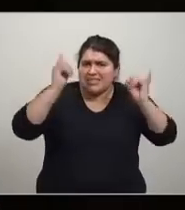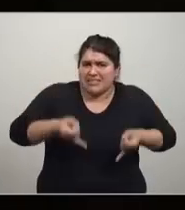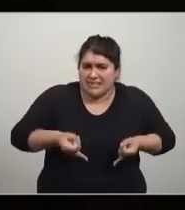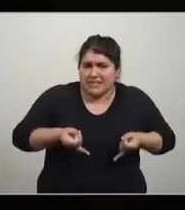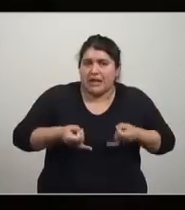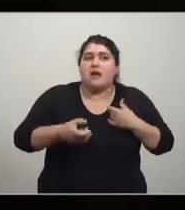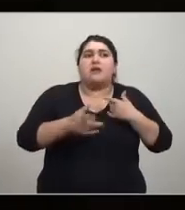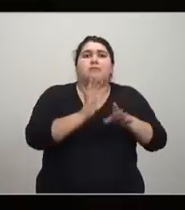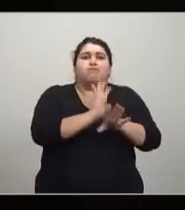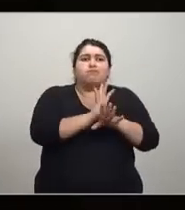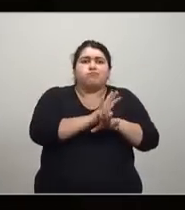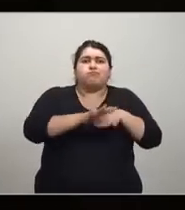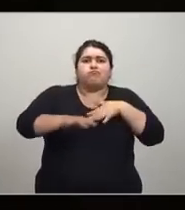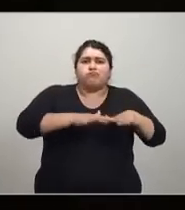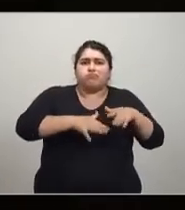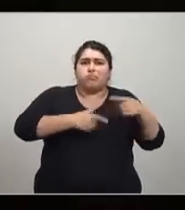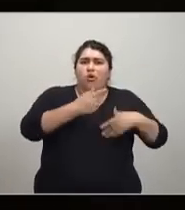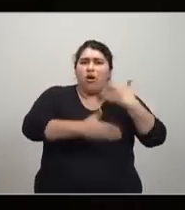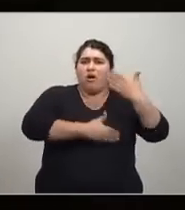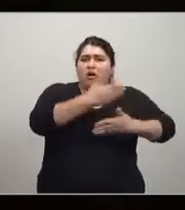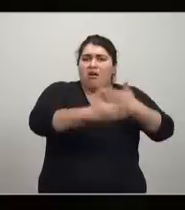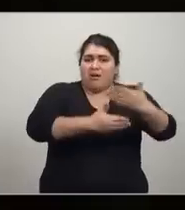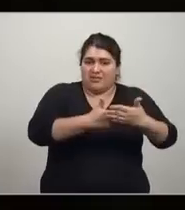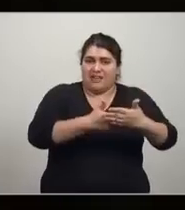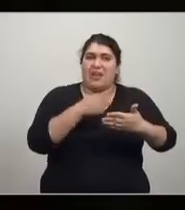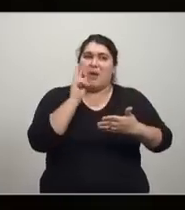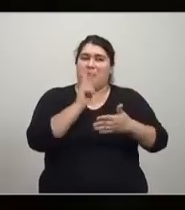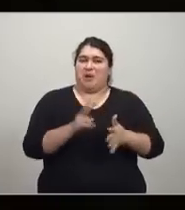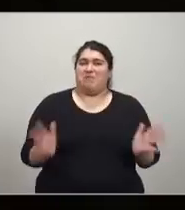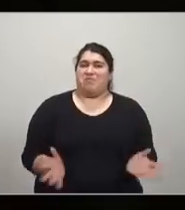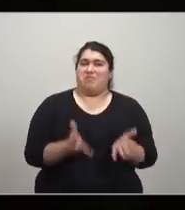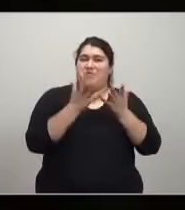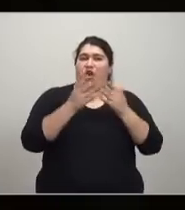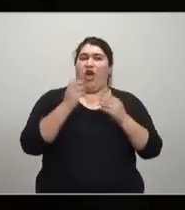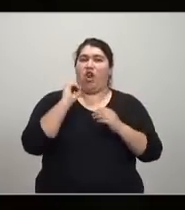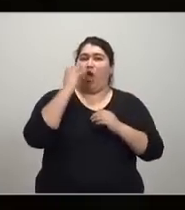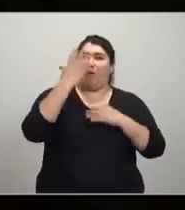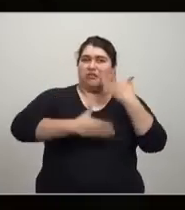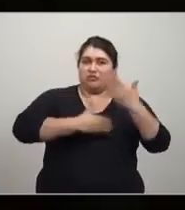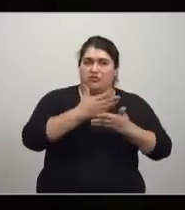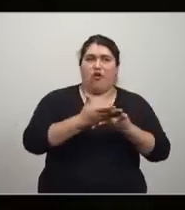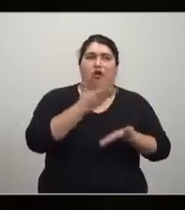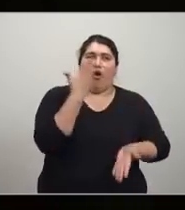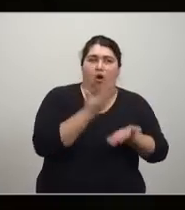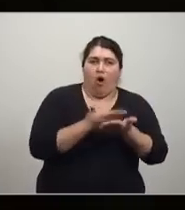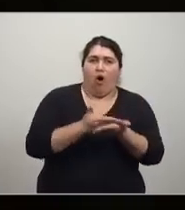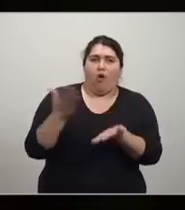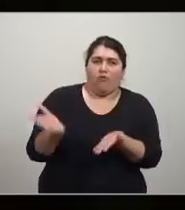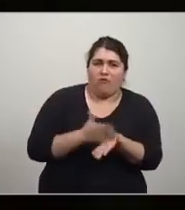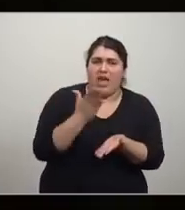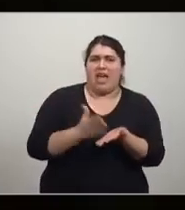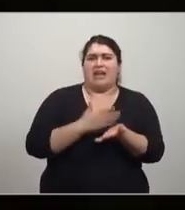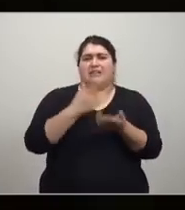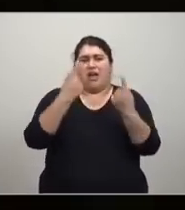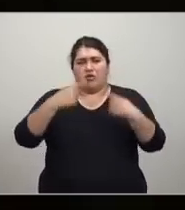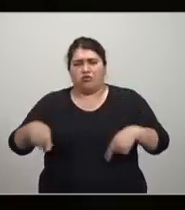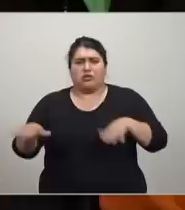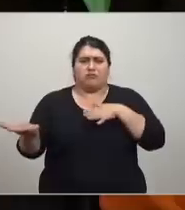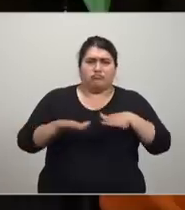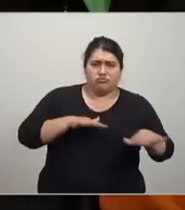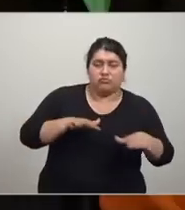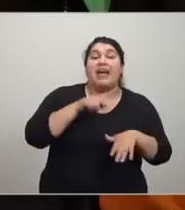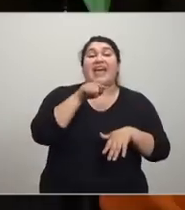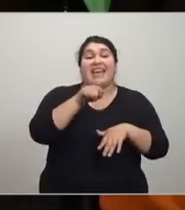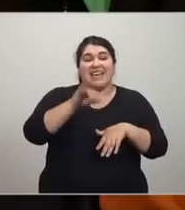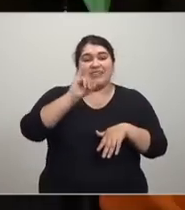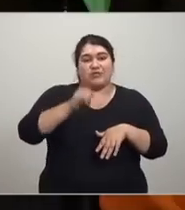se renuevan esas fuerzas sociales y verá que va haber innovación, que ya es un factor de oferta, y va a haber crecimiento. Entonces también esa ficción de separación de oferta y